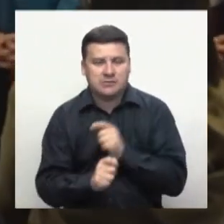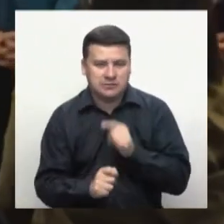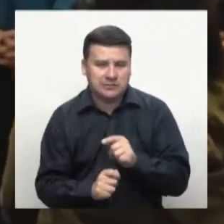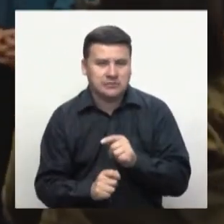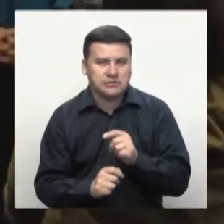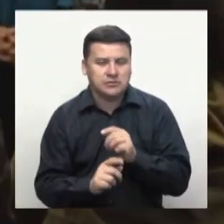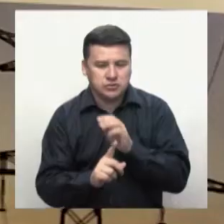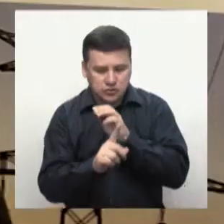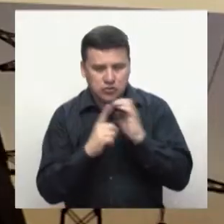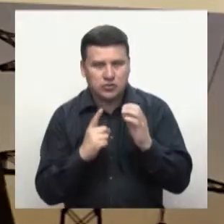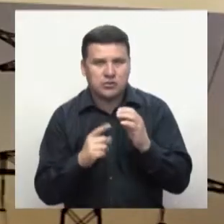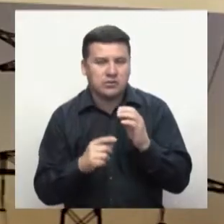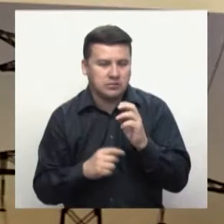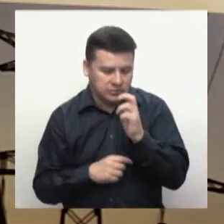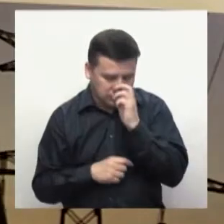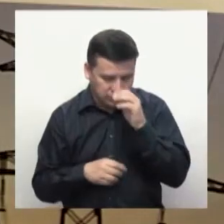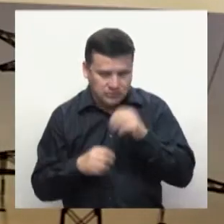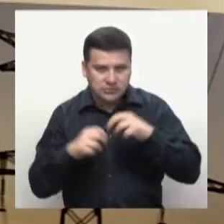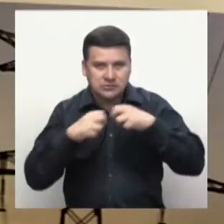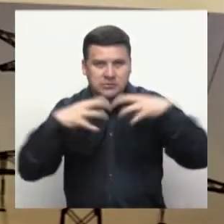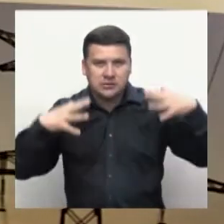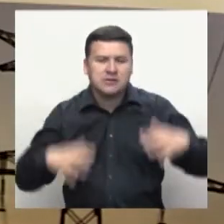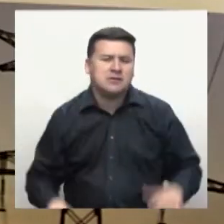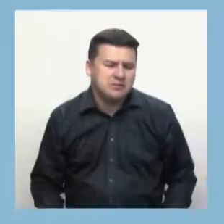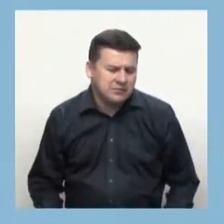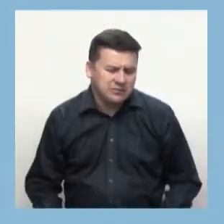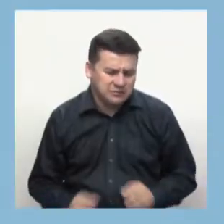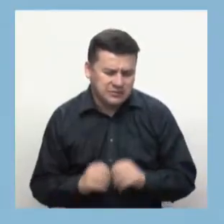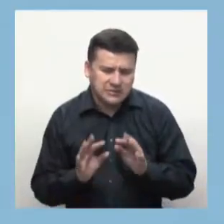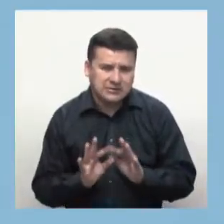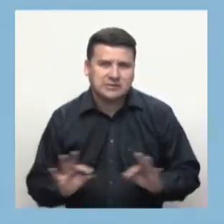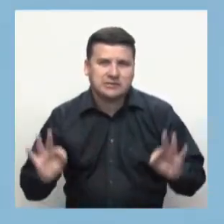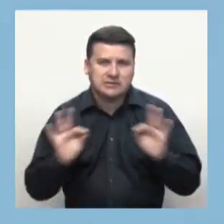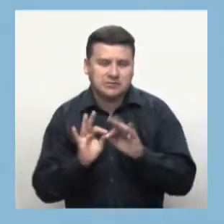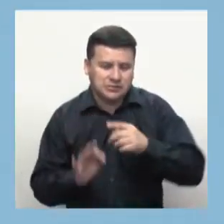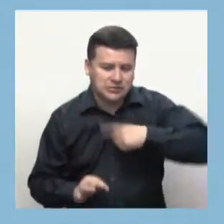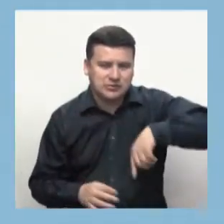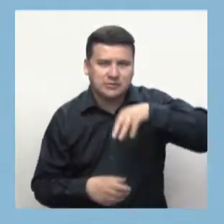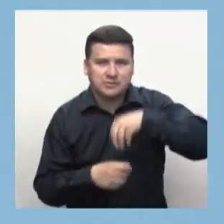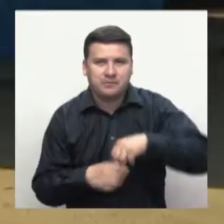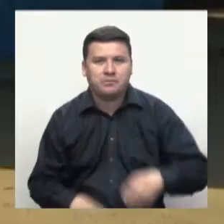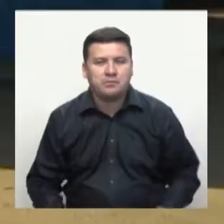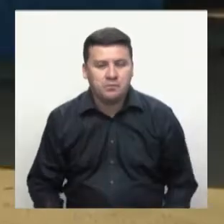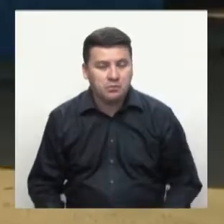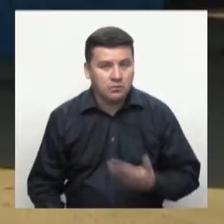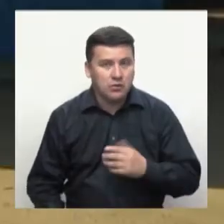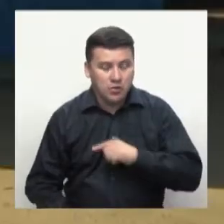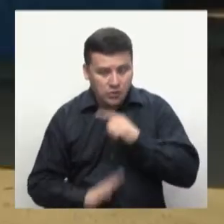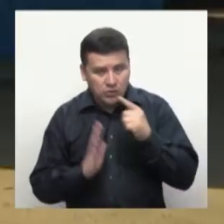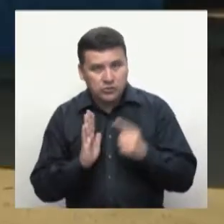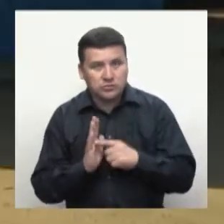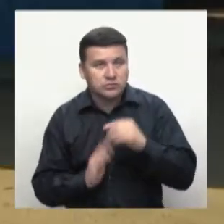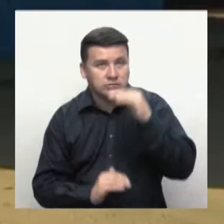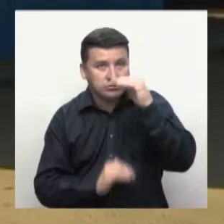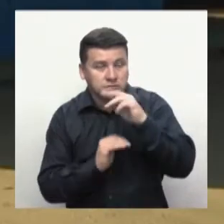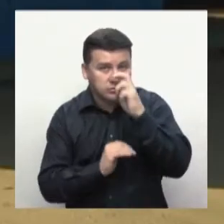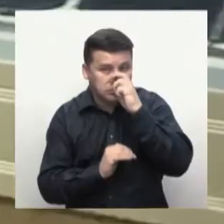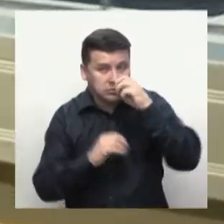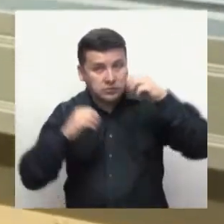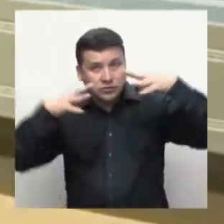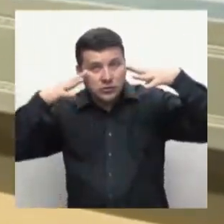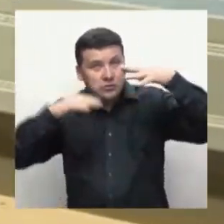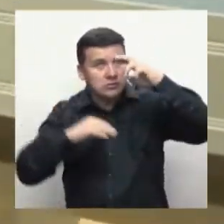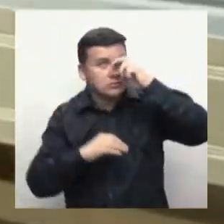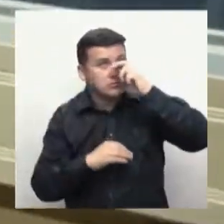del ahorro de la energía. Creo que ha sido lo más importante para nosotros. Con este sistema integral de bajo consumo de energía, el SENA se posiciona como